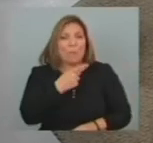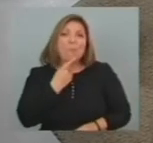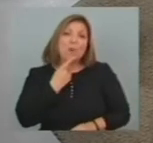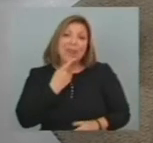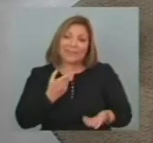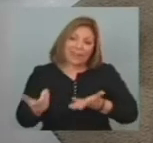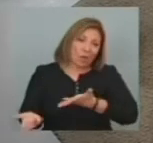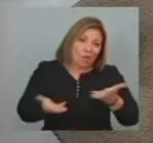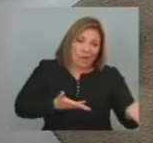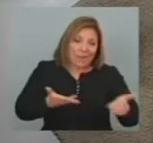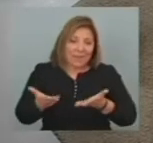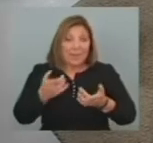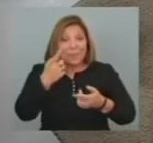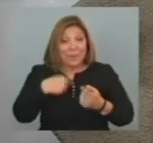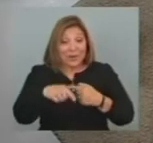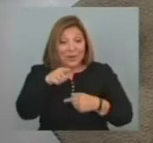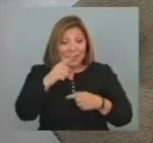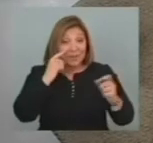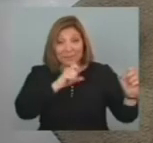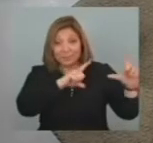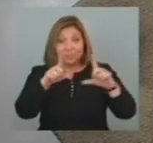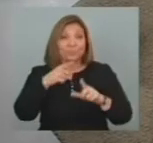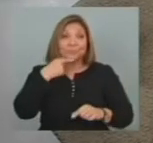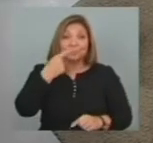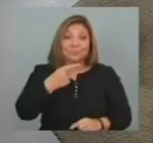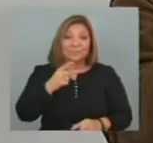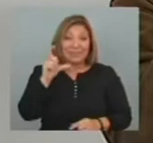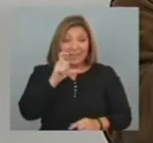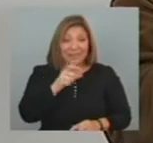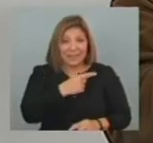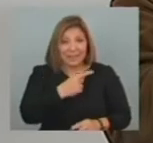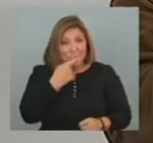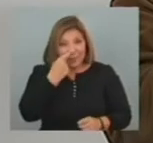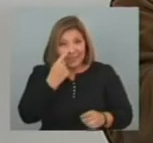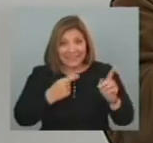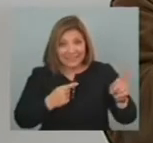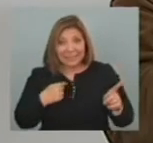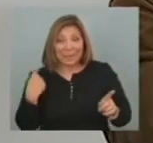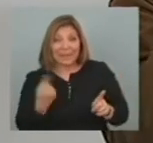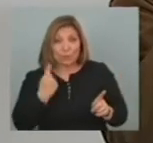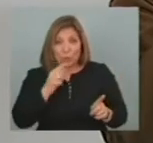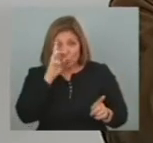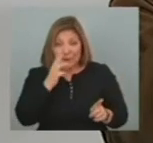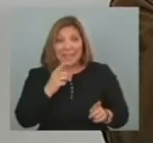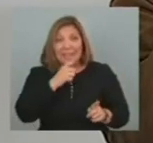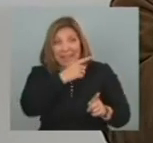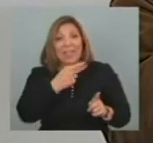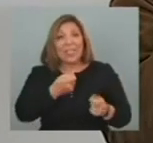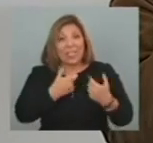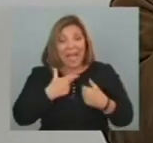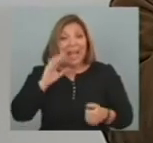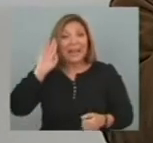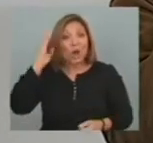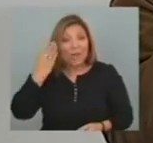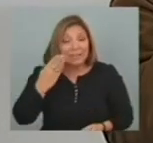probablemente Lo que ustedes pasaban De la parte que habla Cristina Fernández Sea lo más interesante Para los uruguayos Que es el reconocimiento De ella